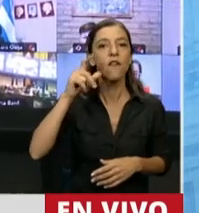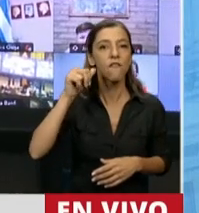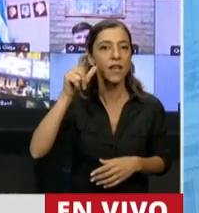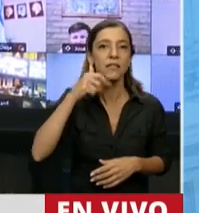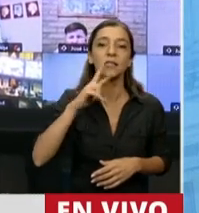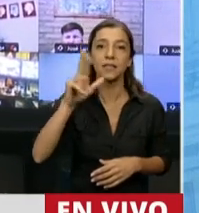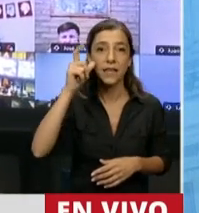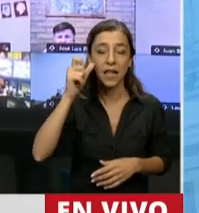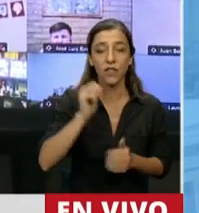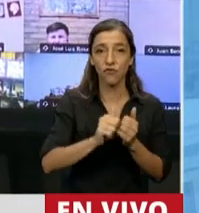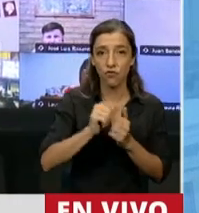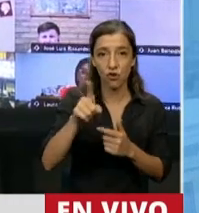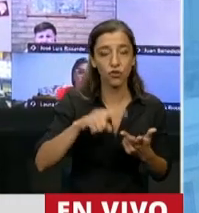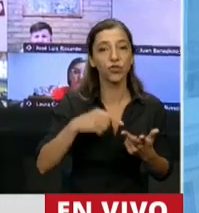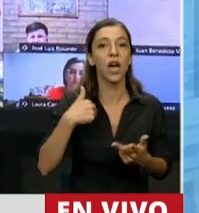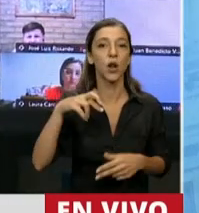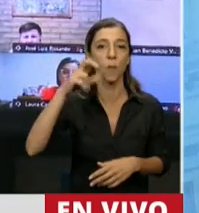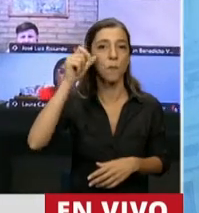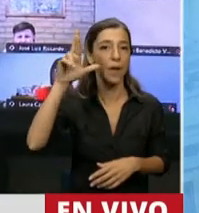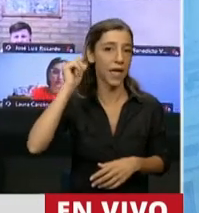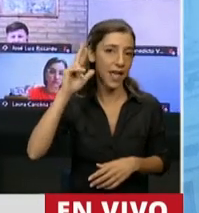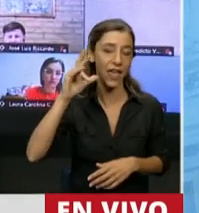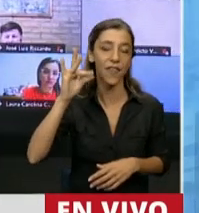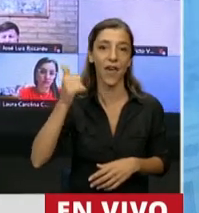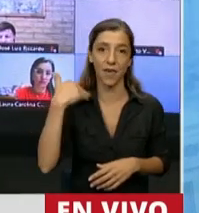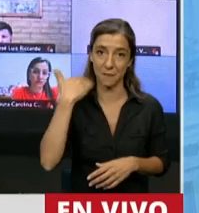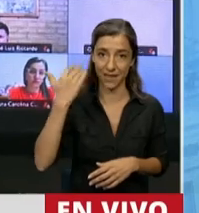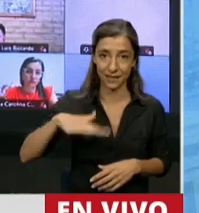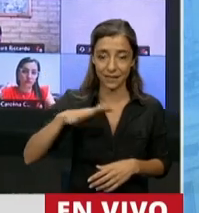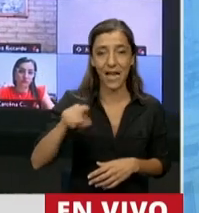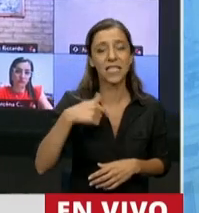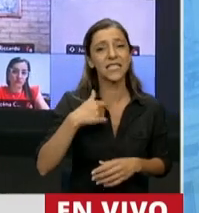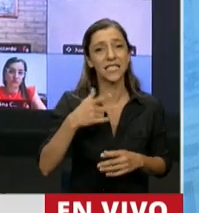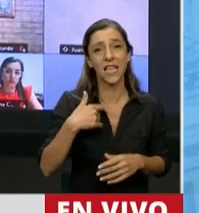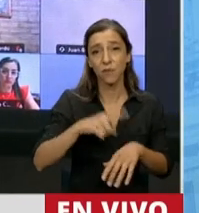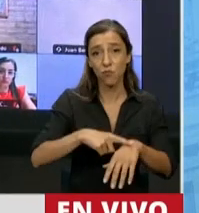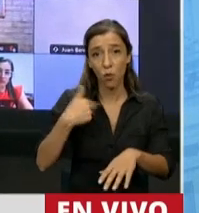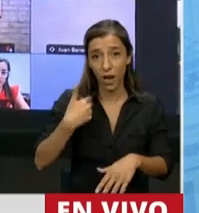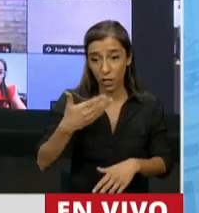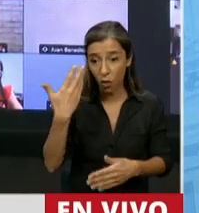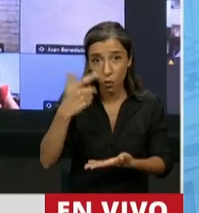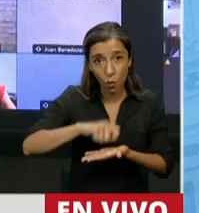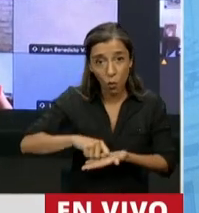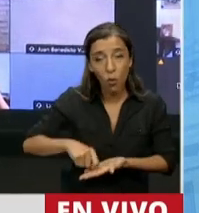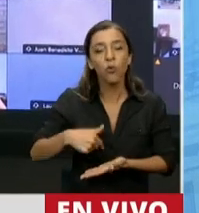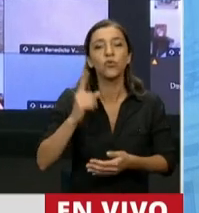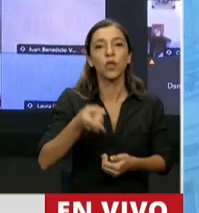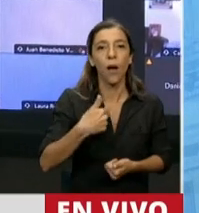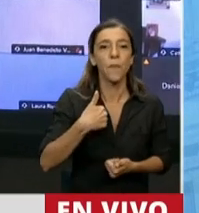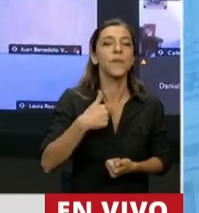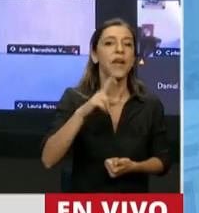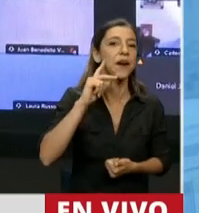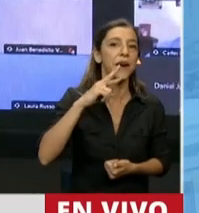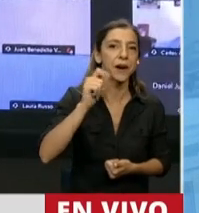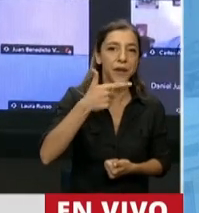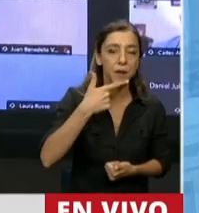Ángel Perea de La Matanza. Y mientras preparaba este discurso, lamentablemente fallecieron Laureano Rivas de Tucumán, Roxana Elú y